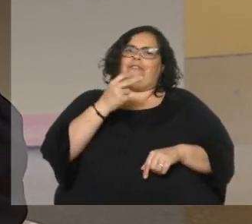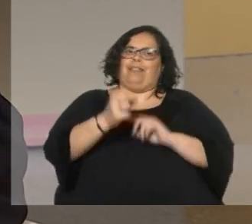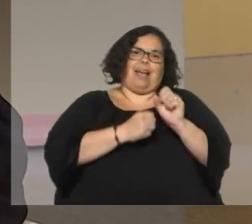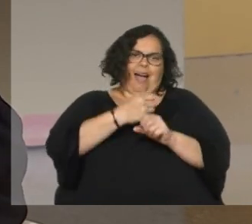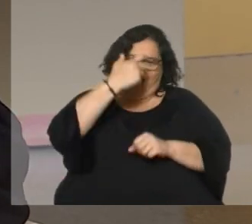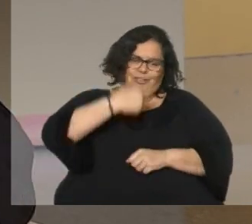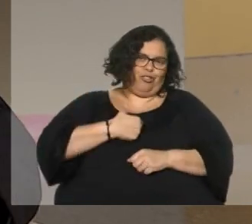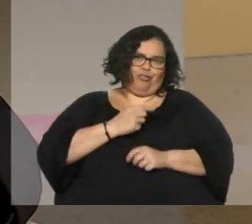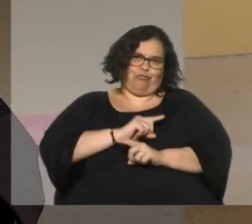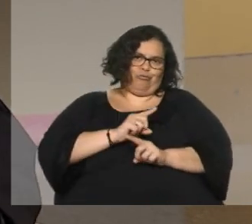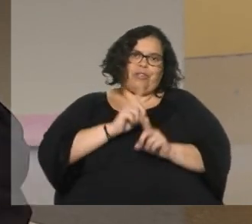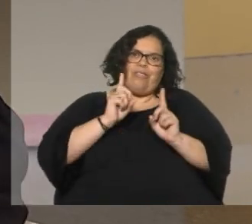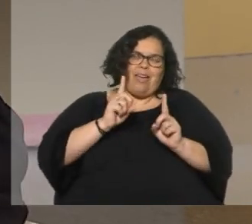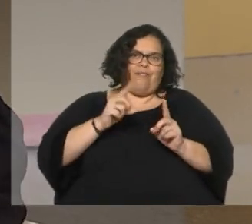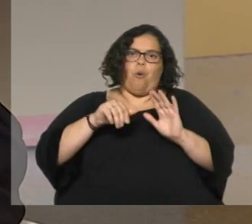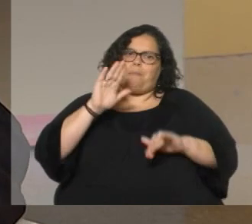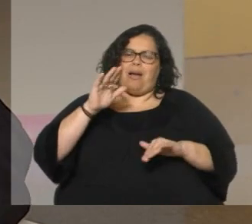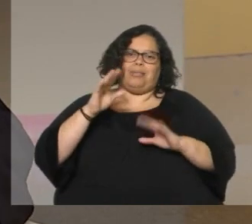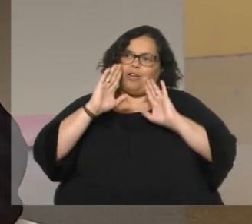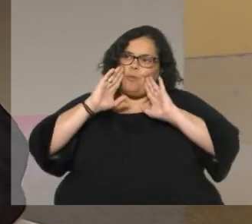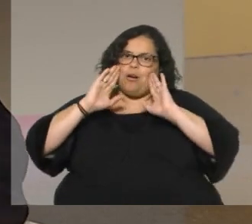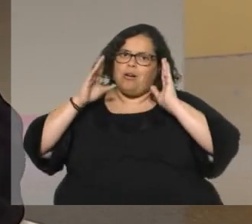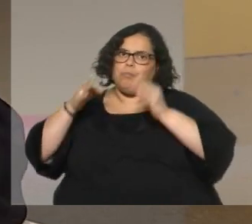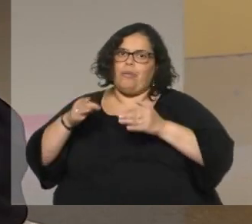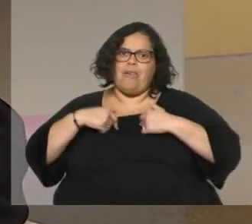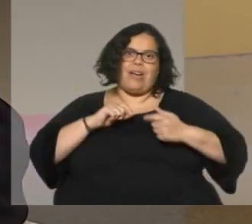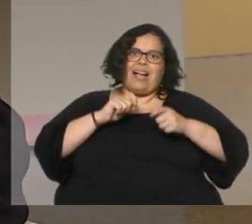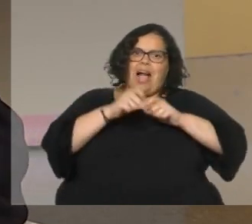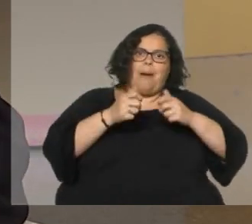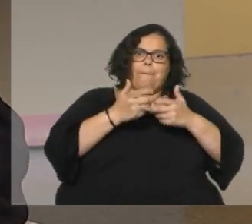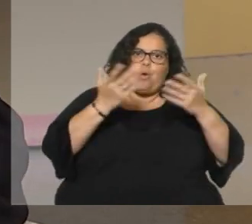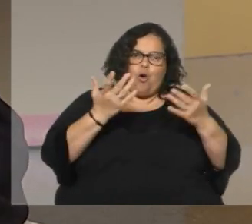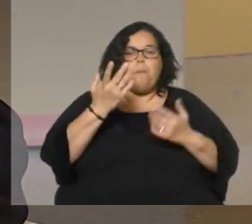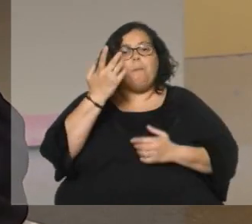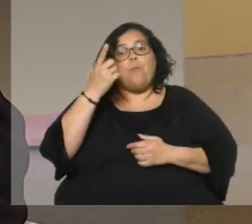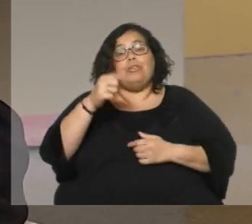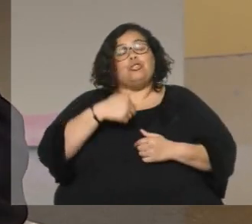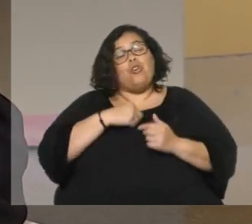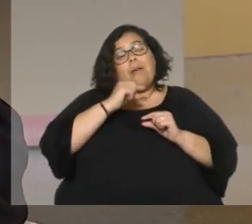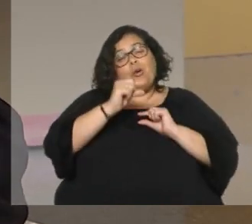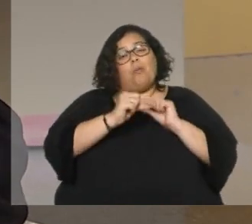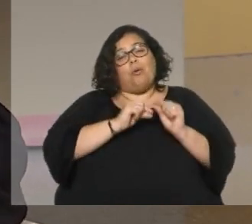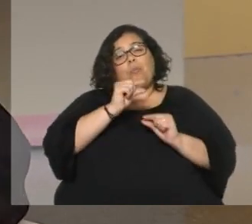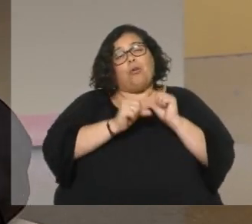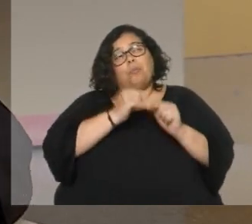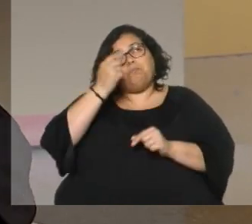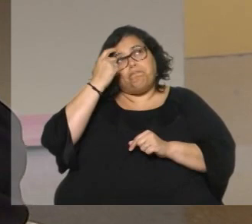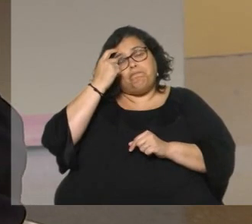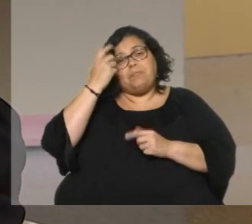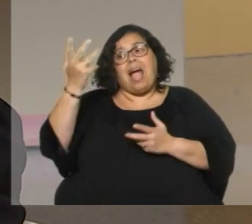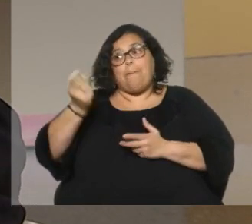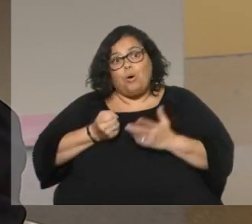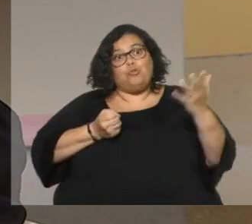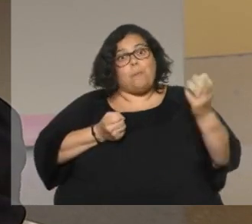y que evidentemente hablaba en las claras de que tenía que haber un pequeño cambio y lo fui así pautando gradualmente con el apoyo de muchos